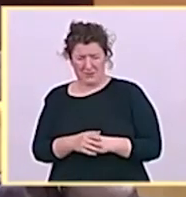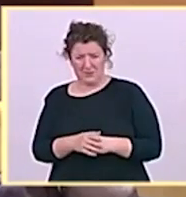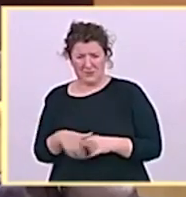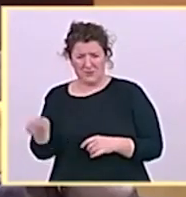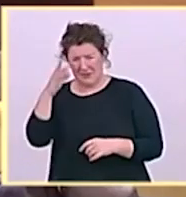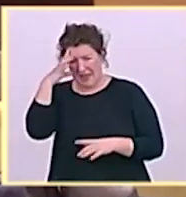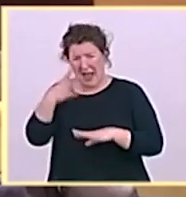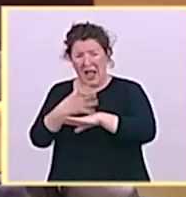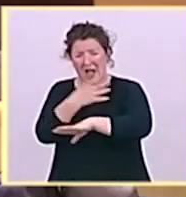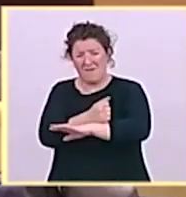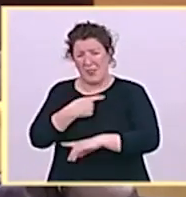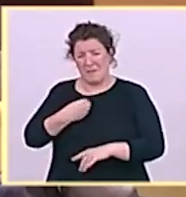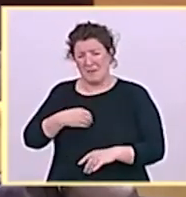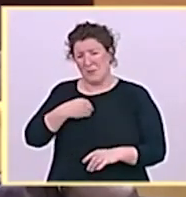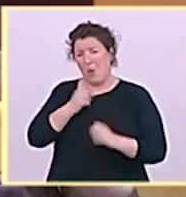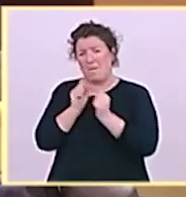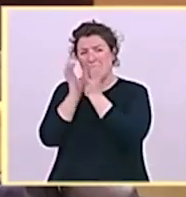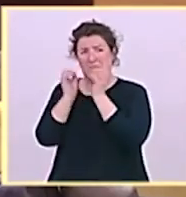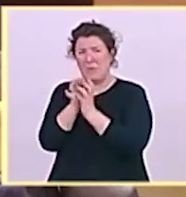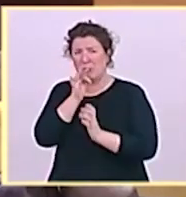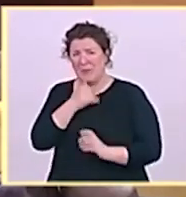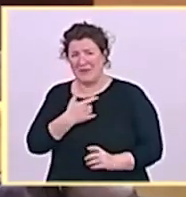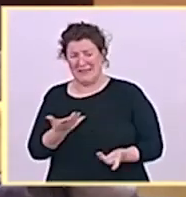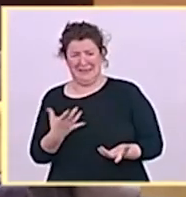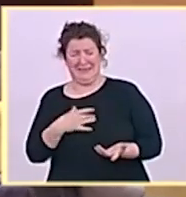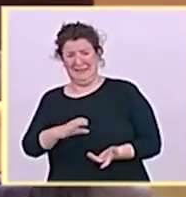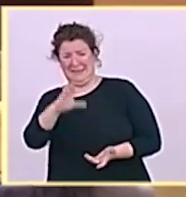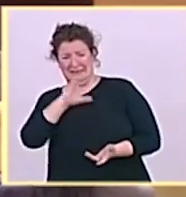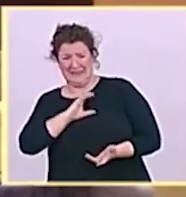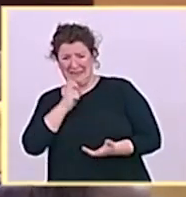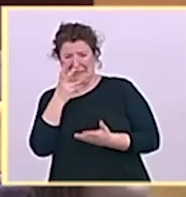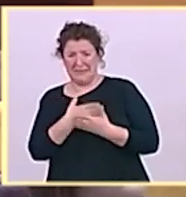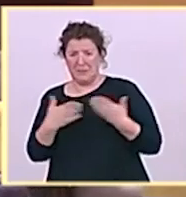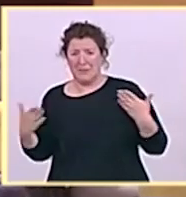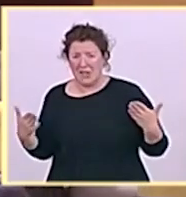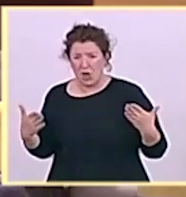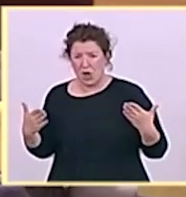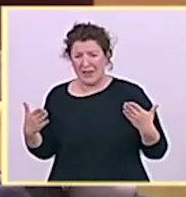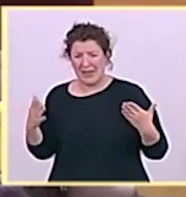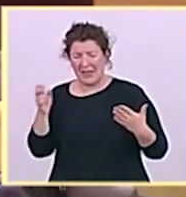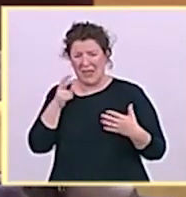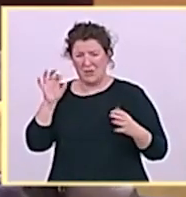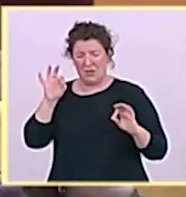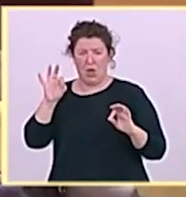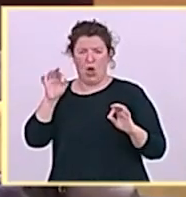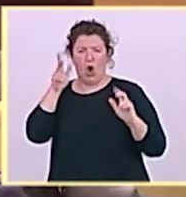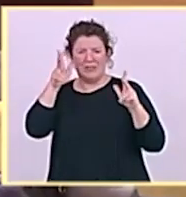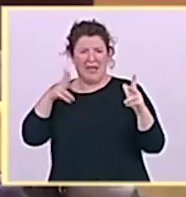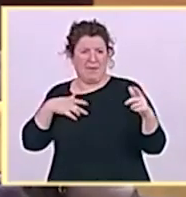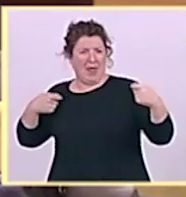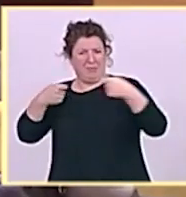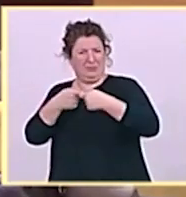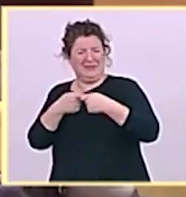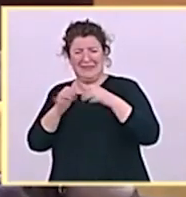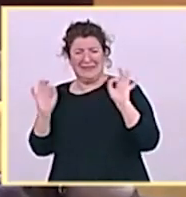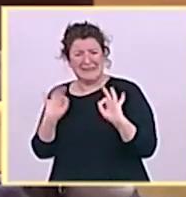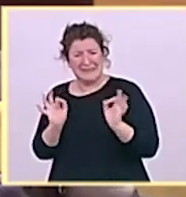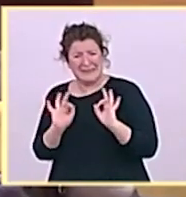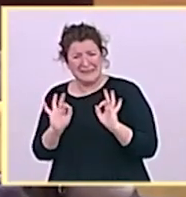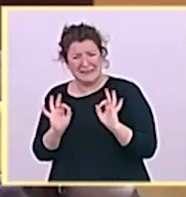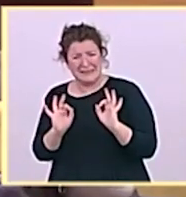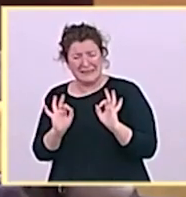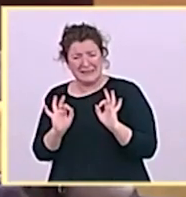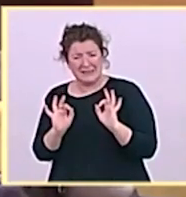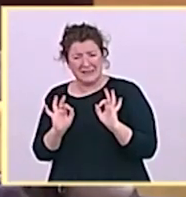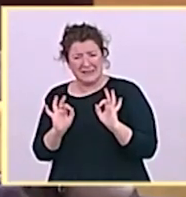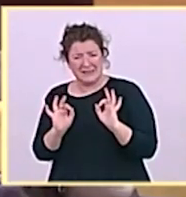7 millones de euros en conciertos de hoteles? ¿Usted ve bien que a los palmeros afectados que tienen su casa declarada en